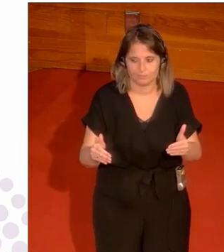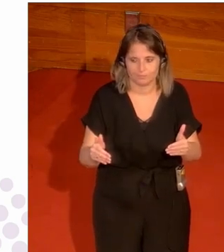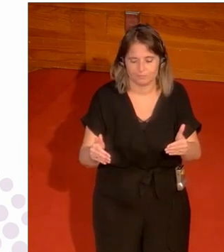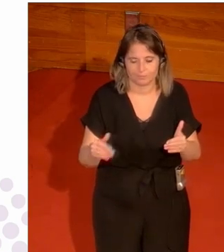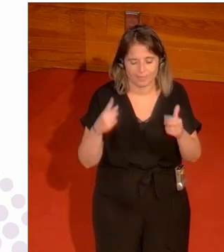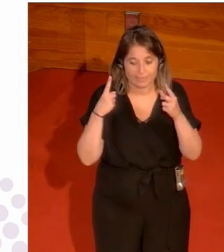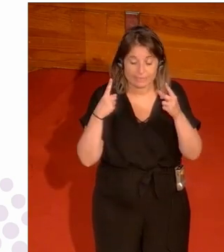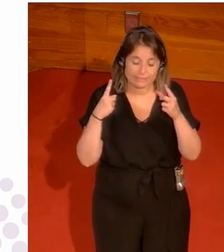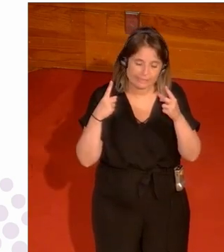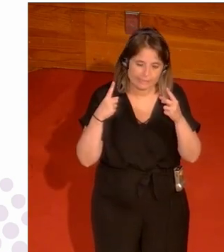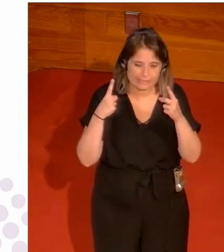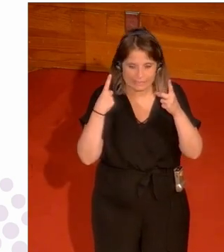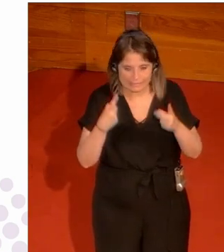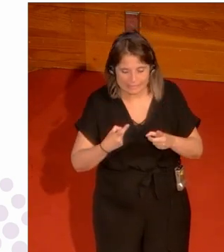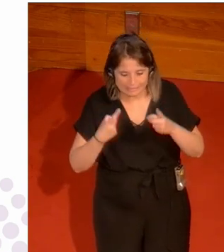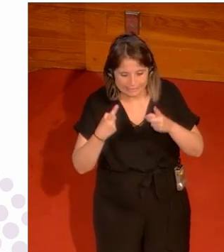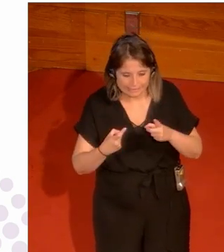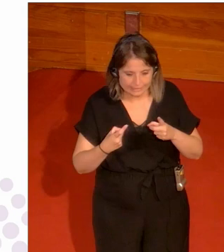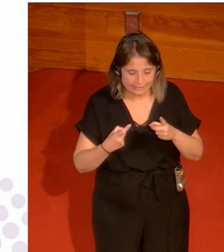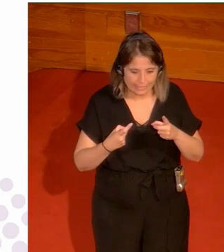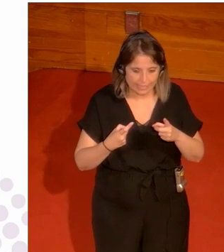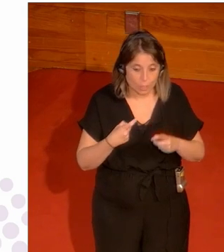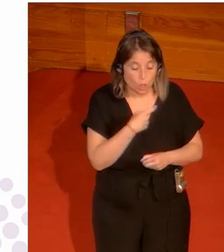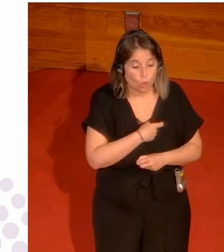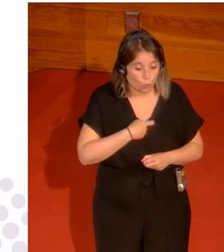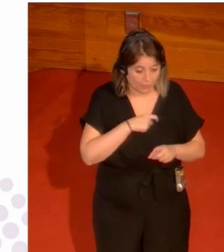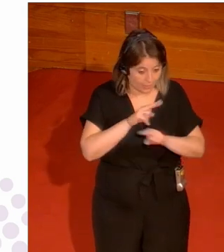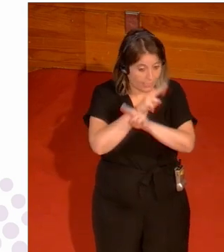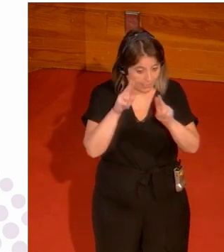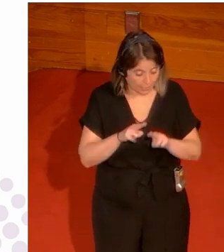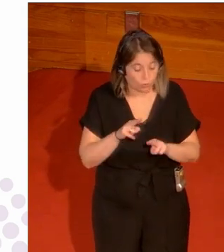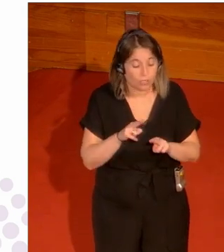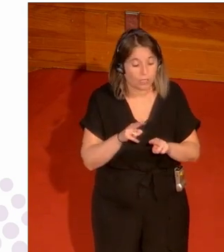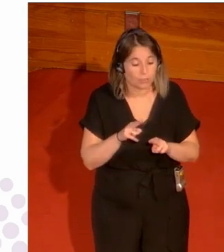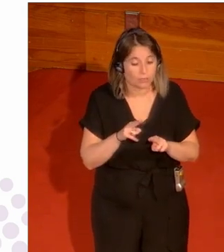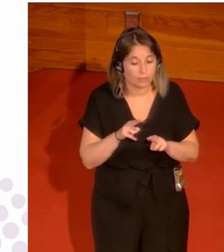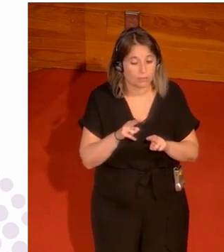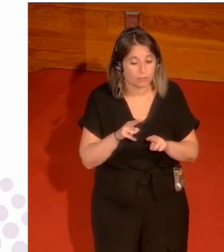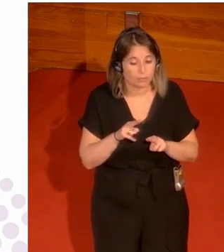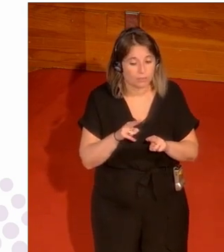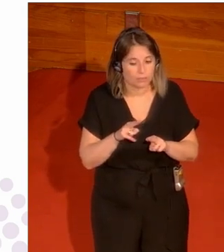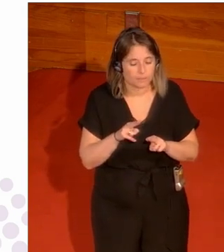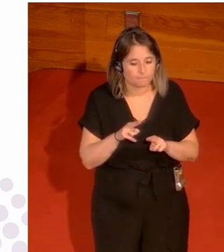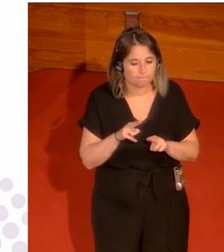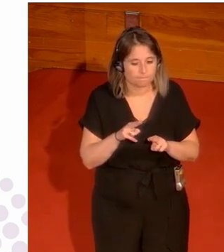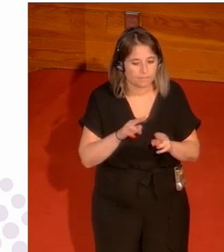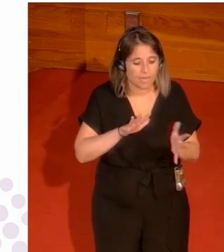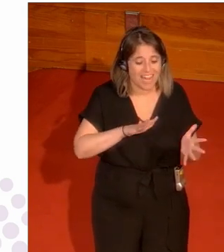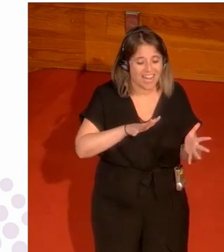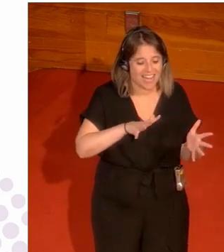tratar de mover ese organismo y ese organismo que sigue siendo el Comité Olímpico Internacional que va